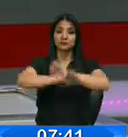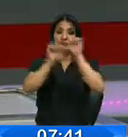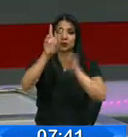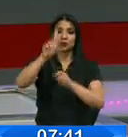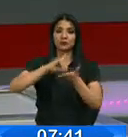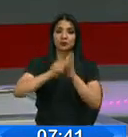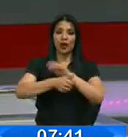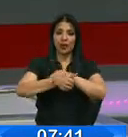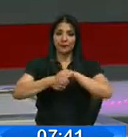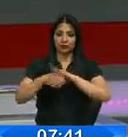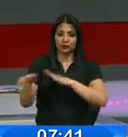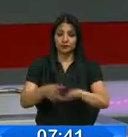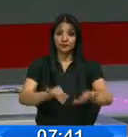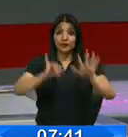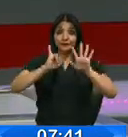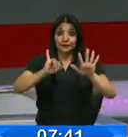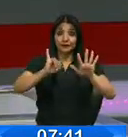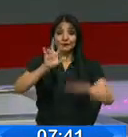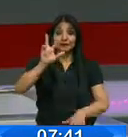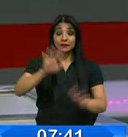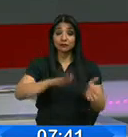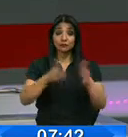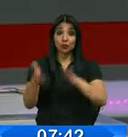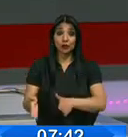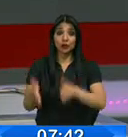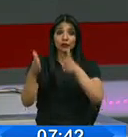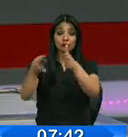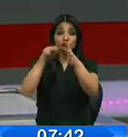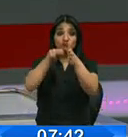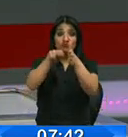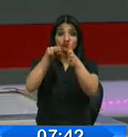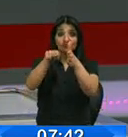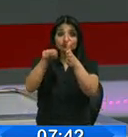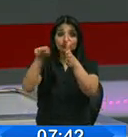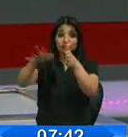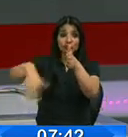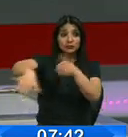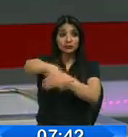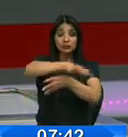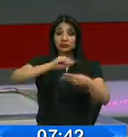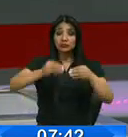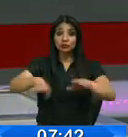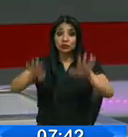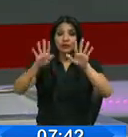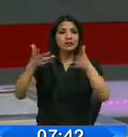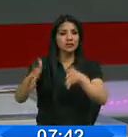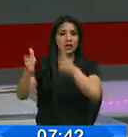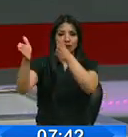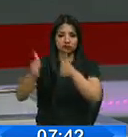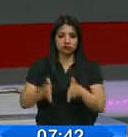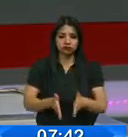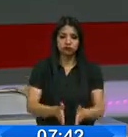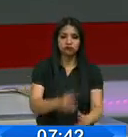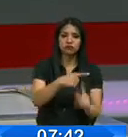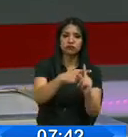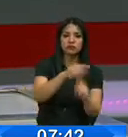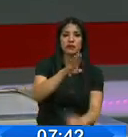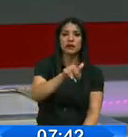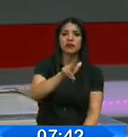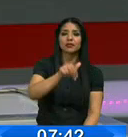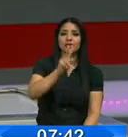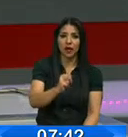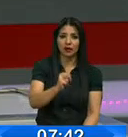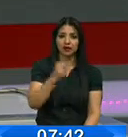63 cadáveres que permanecen en el Departamento de Medicina Legal de la Zona 9 serán sepultados en el cementerio del Batán. El